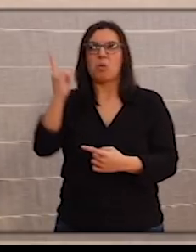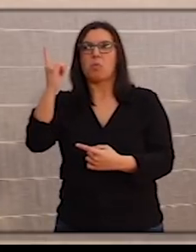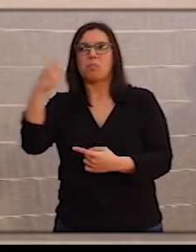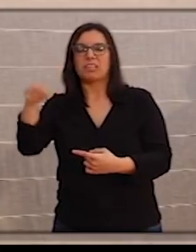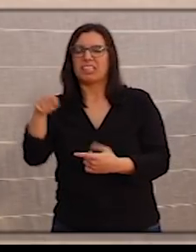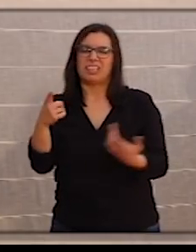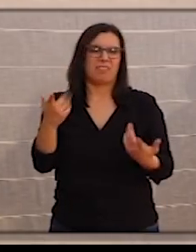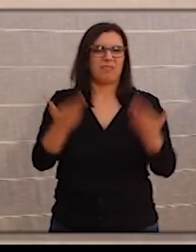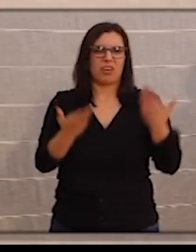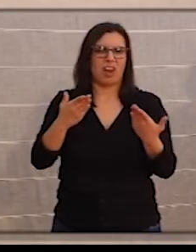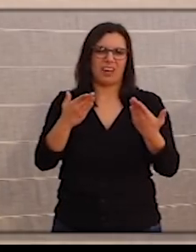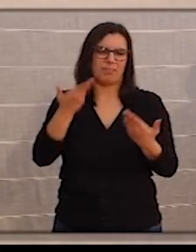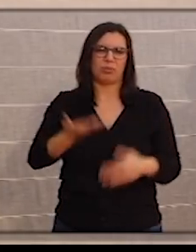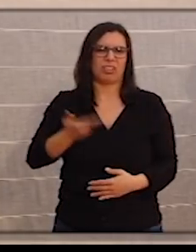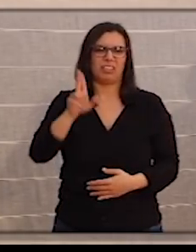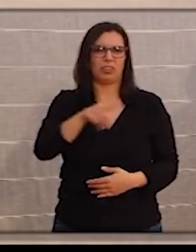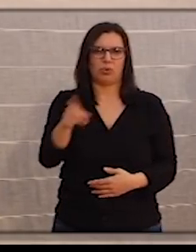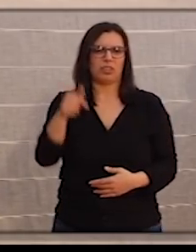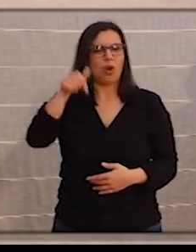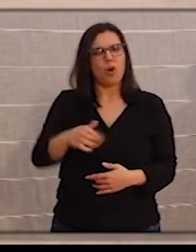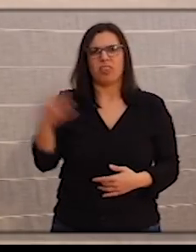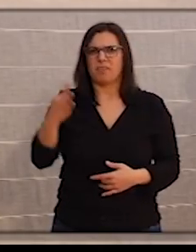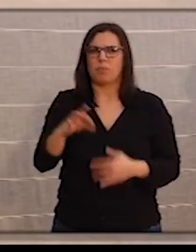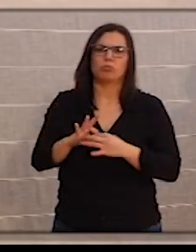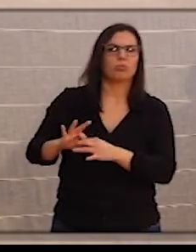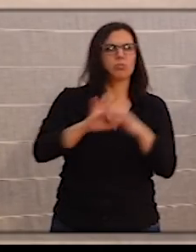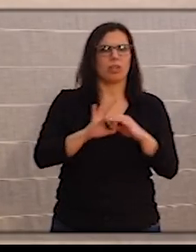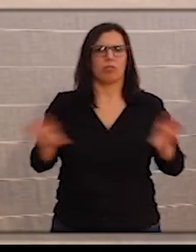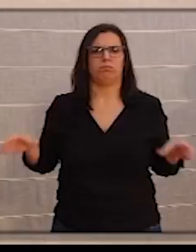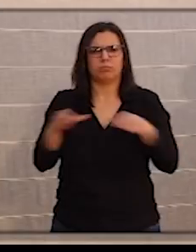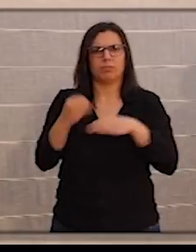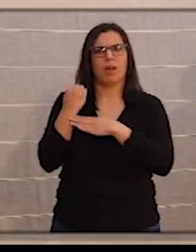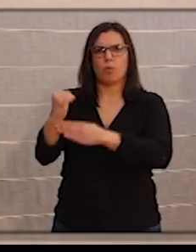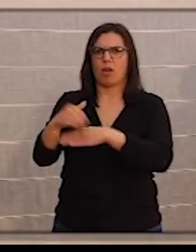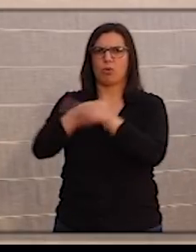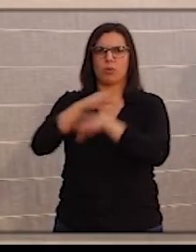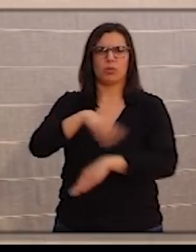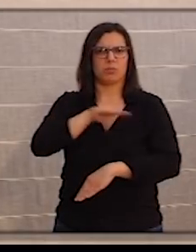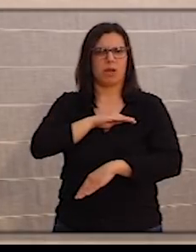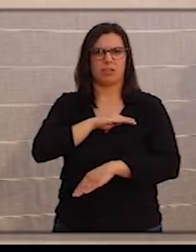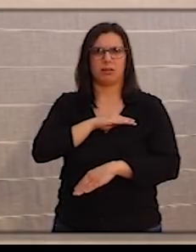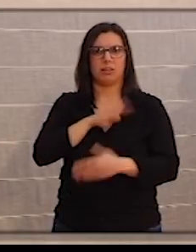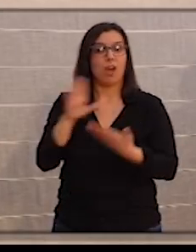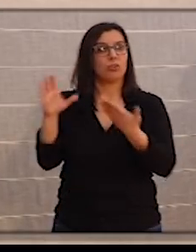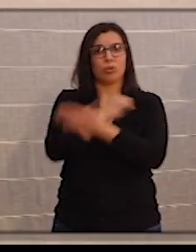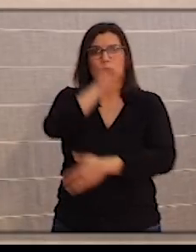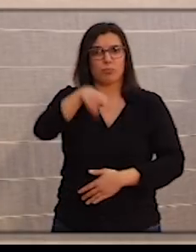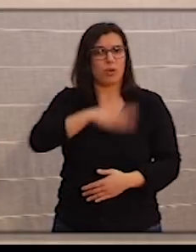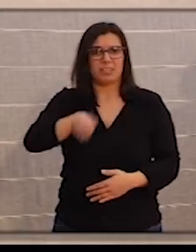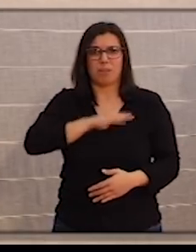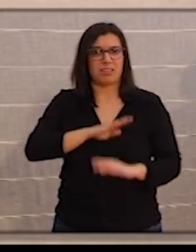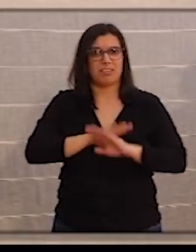u otro. Se trata de cerrar filas detrás del Gobierno de España. Todos somos España,